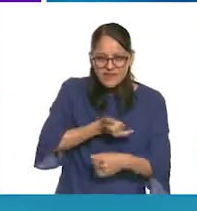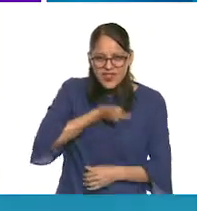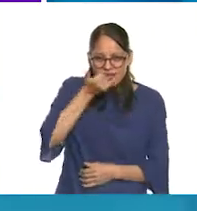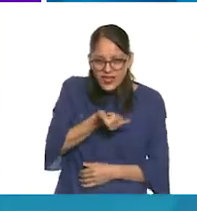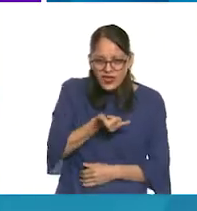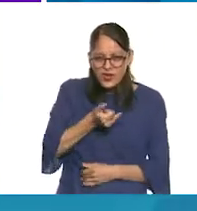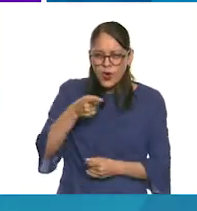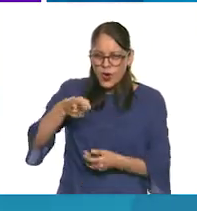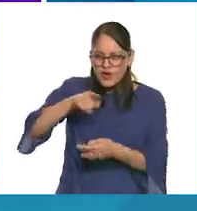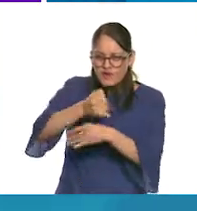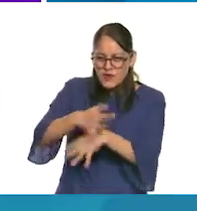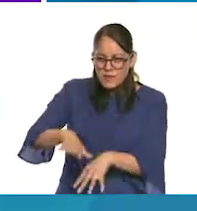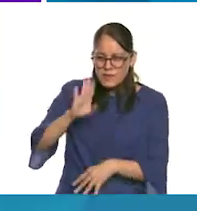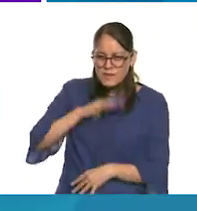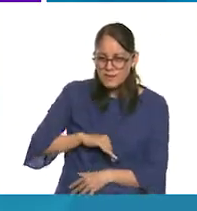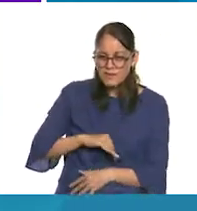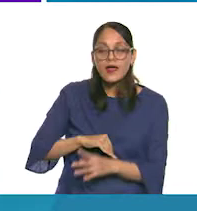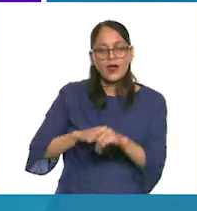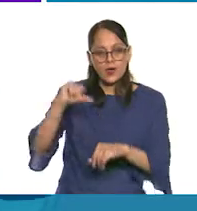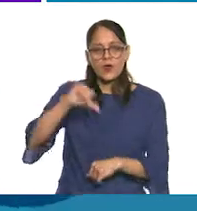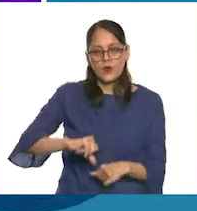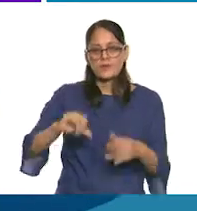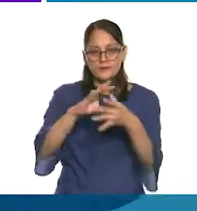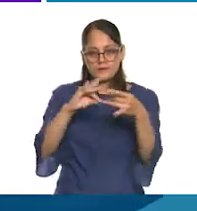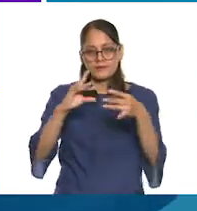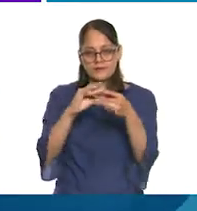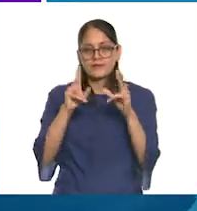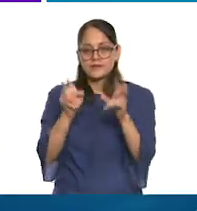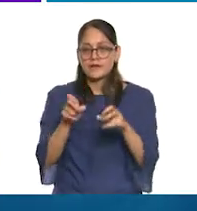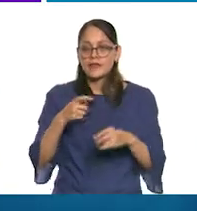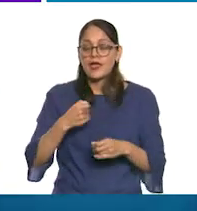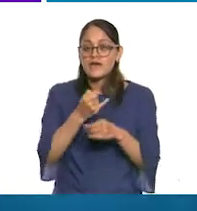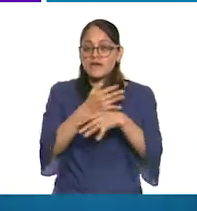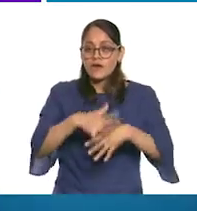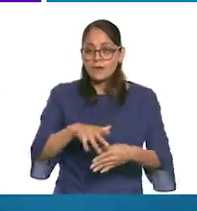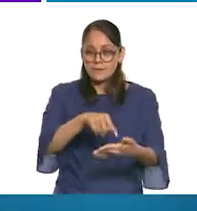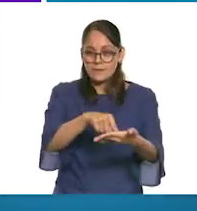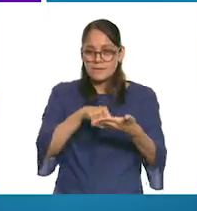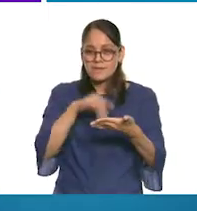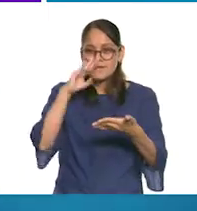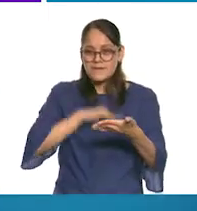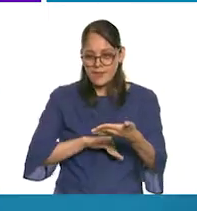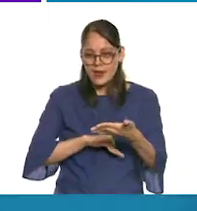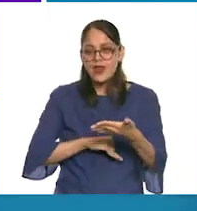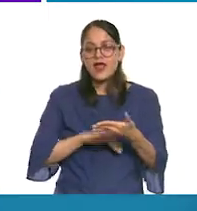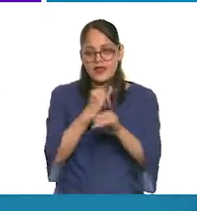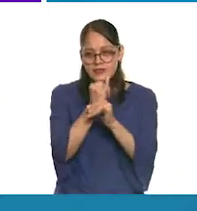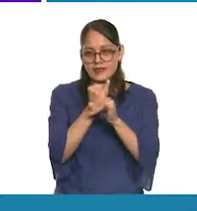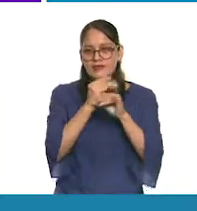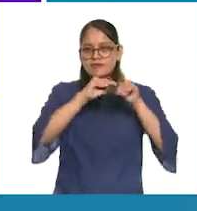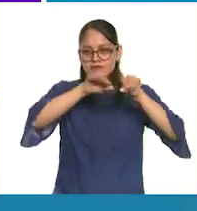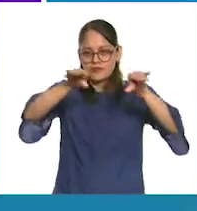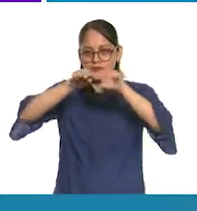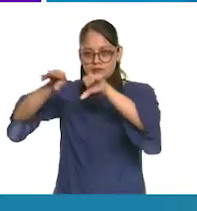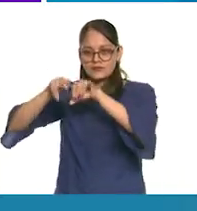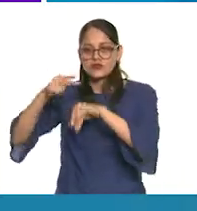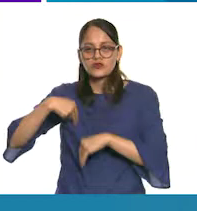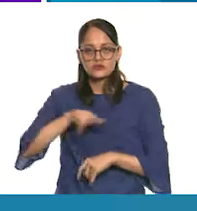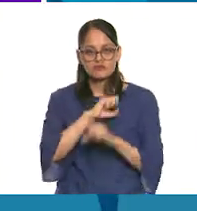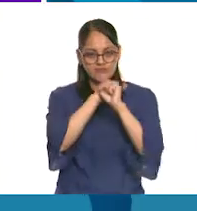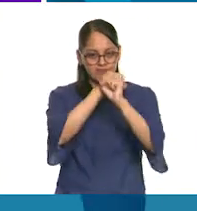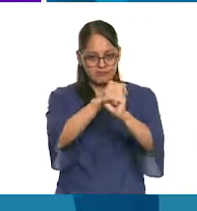Internet? Pues precisamente hoy hablaremos de eso. De la desinformación que existe en los medios digitales y de cómo podemos